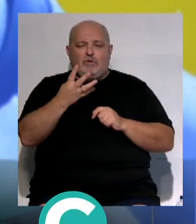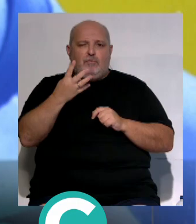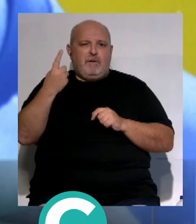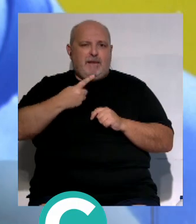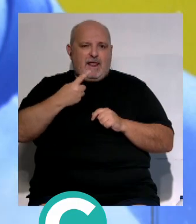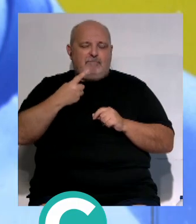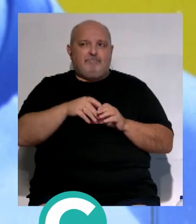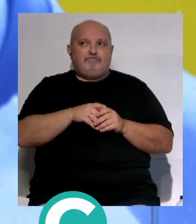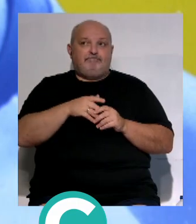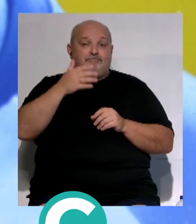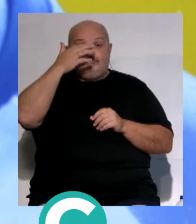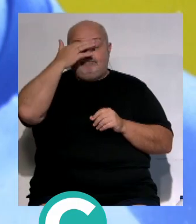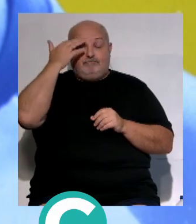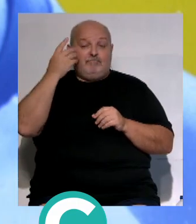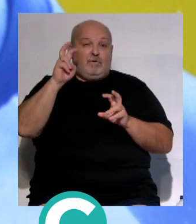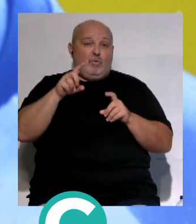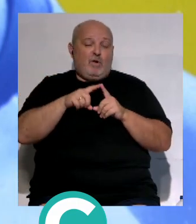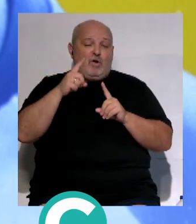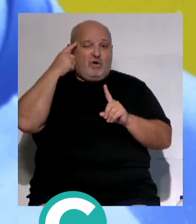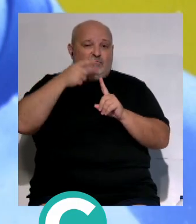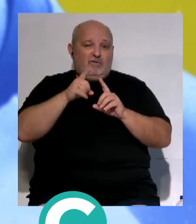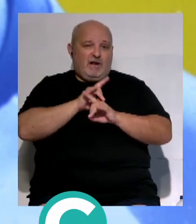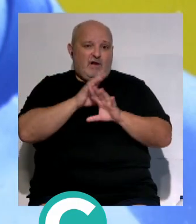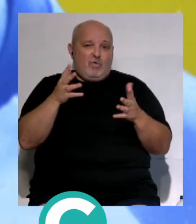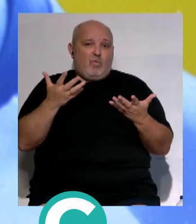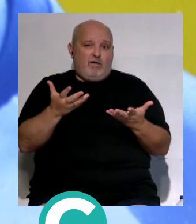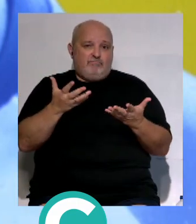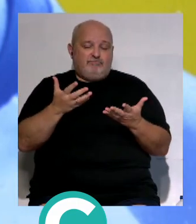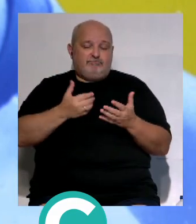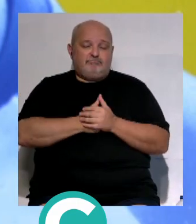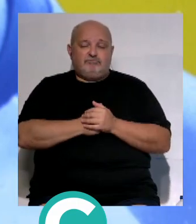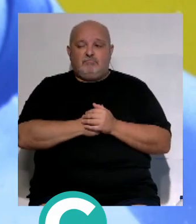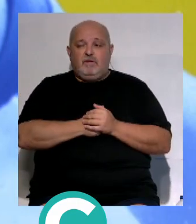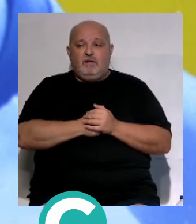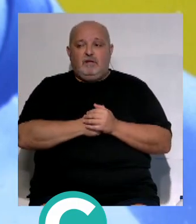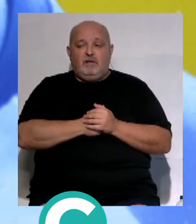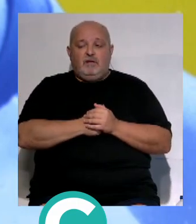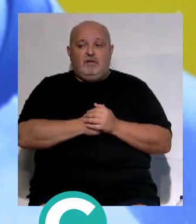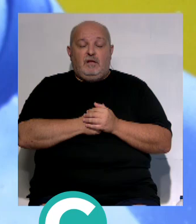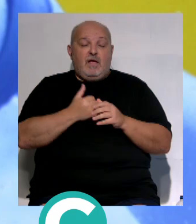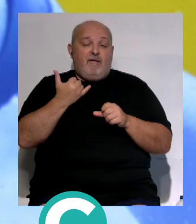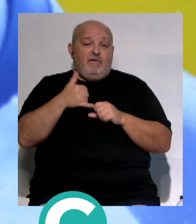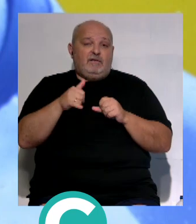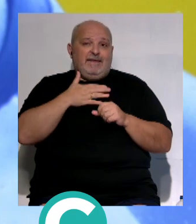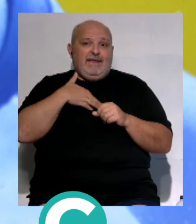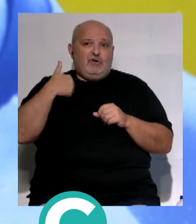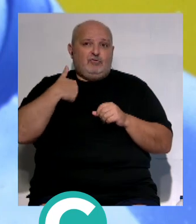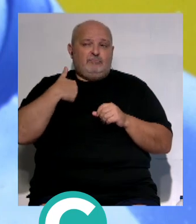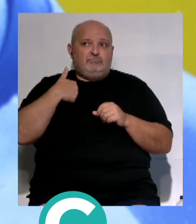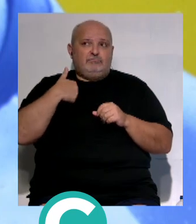que obviamente todos sabemos cuál es su objetivo y claro que al final yo quiero